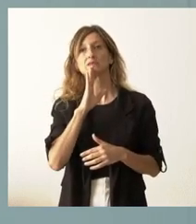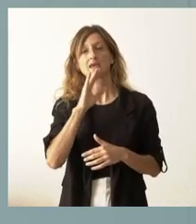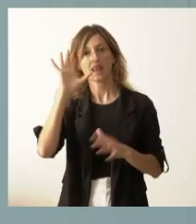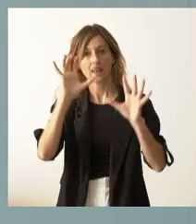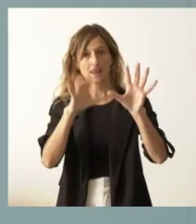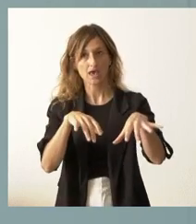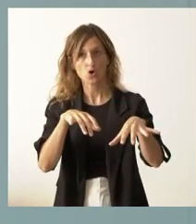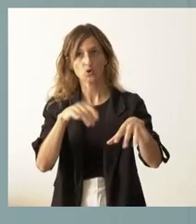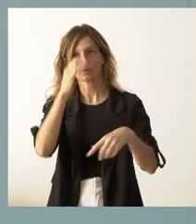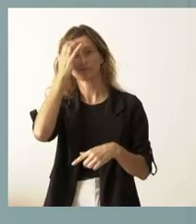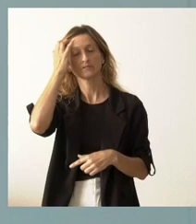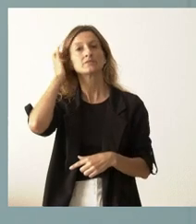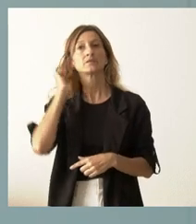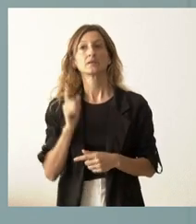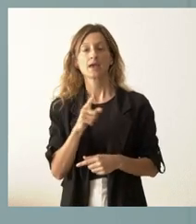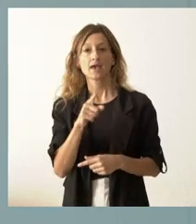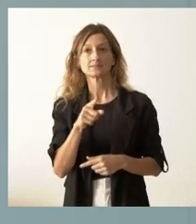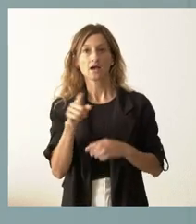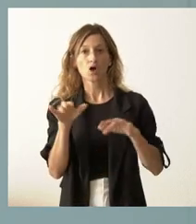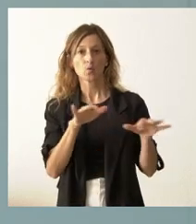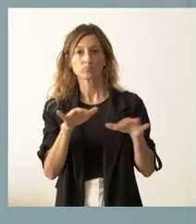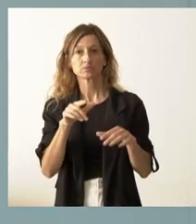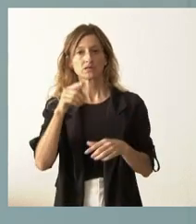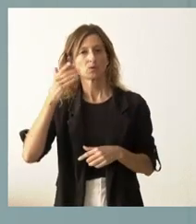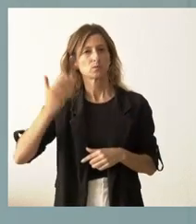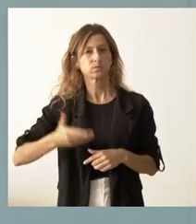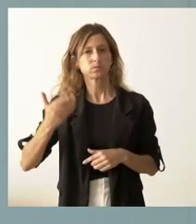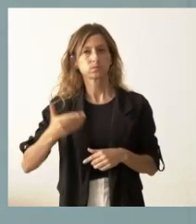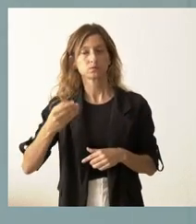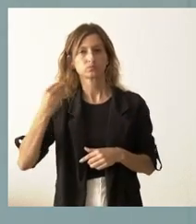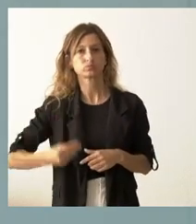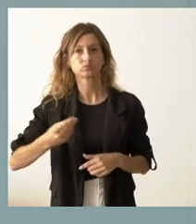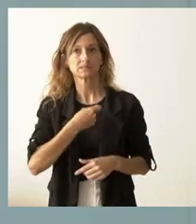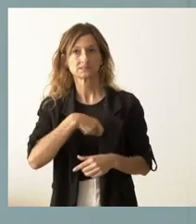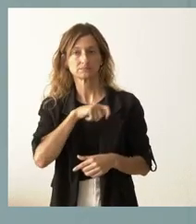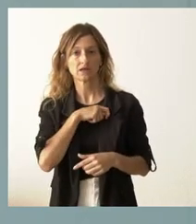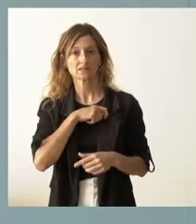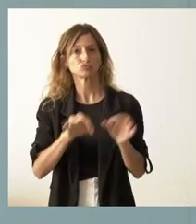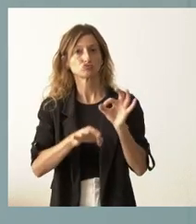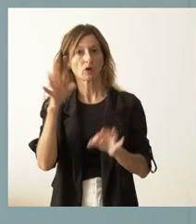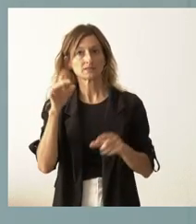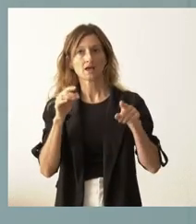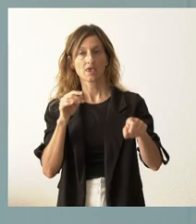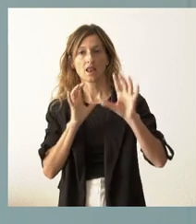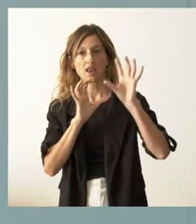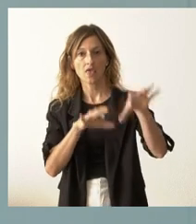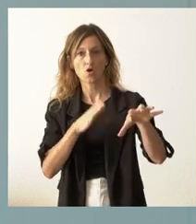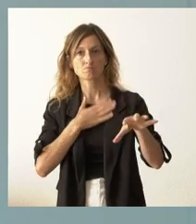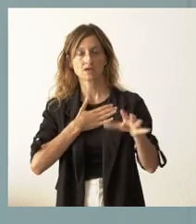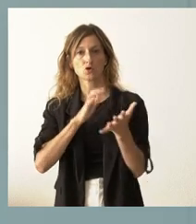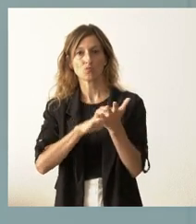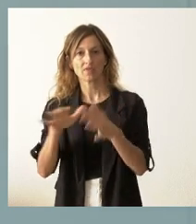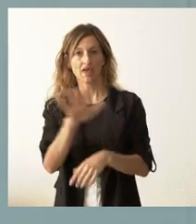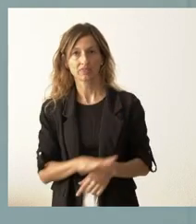León, Skyle, que es una de las grandes supercomputadoras que existen en España. Tenemos la fortuna de que la tenemos en nuestra comunidad